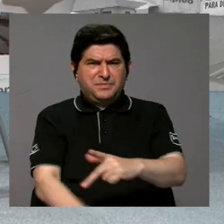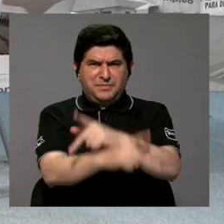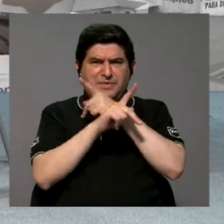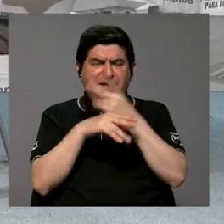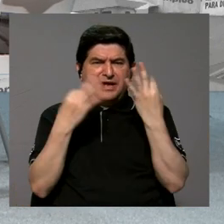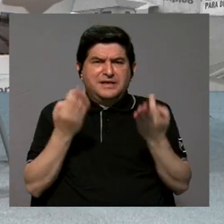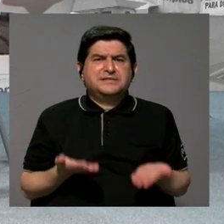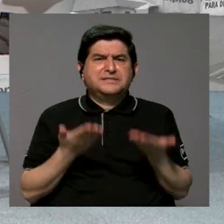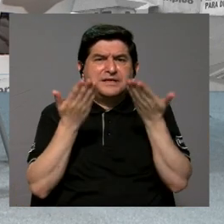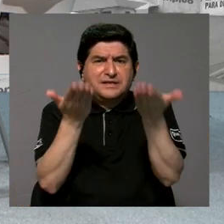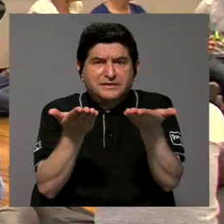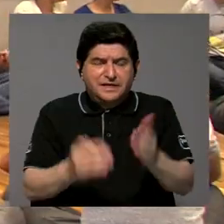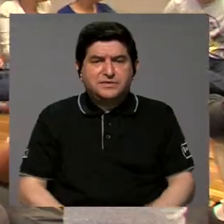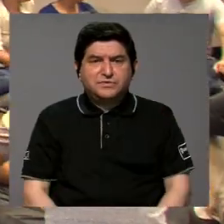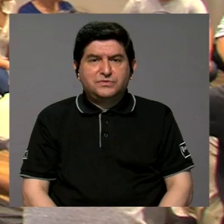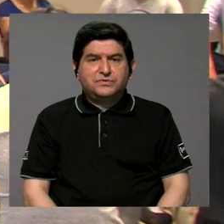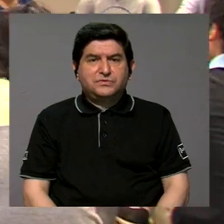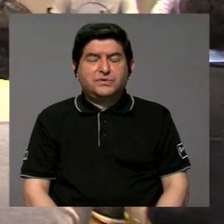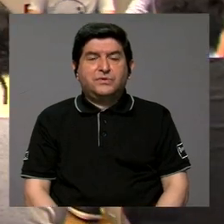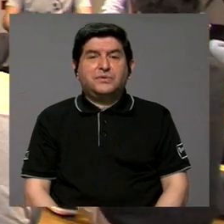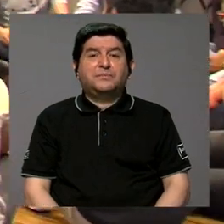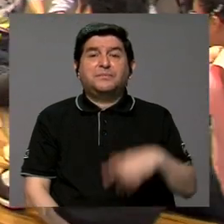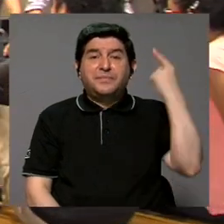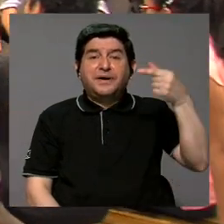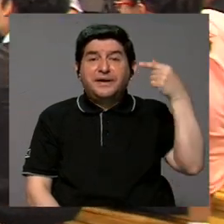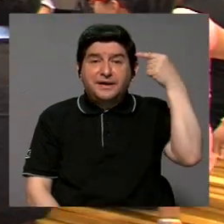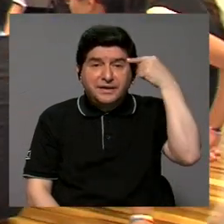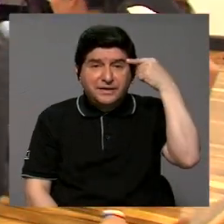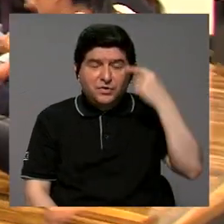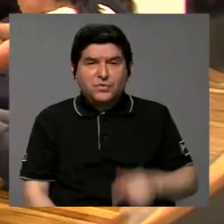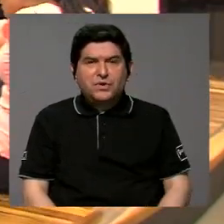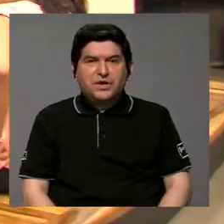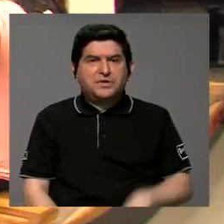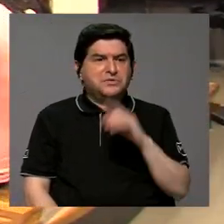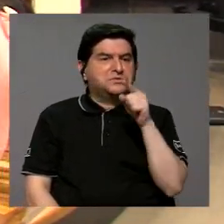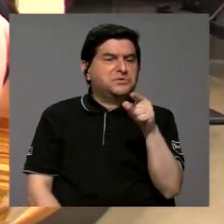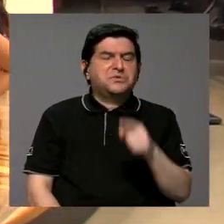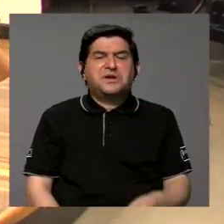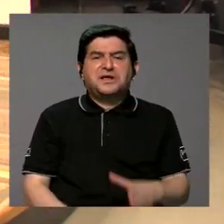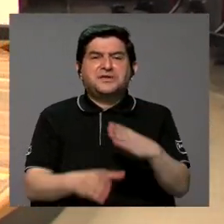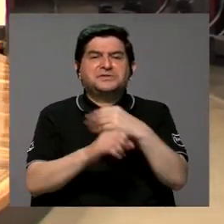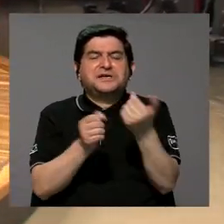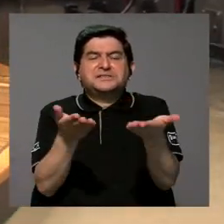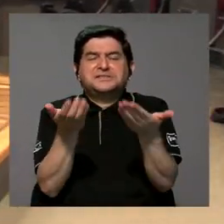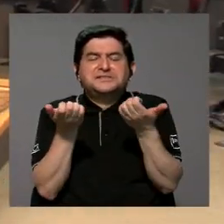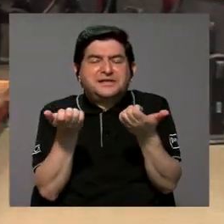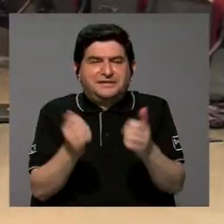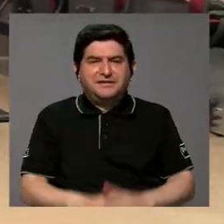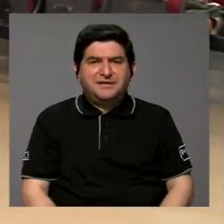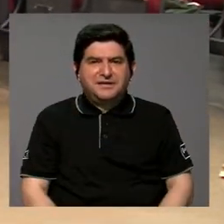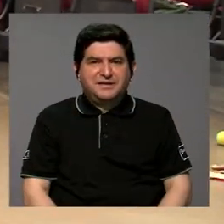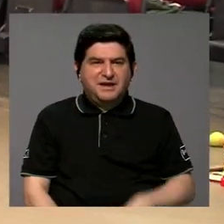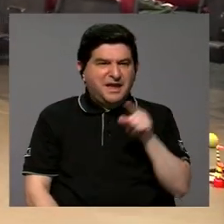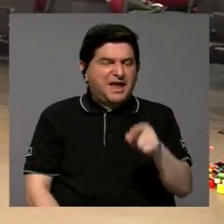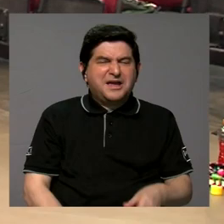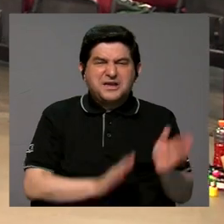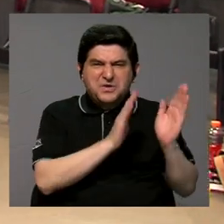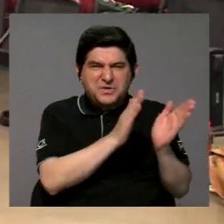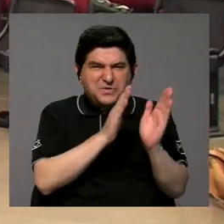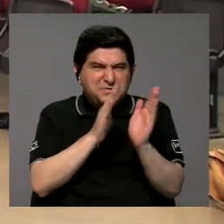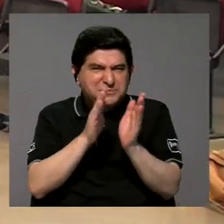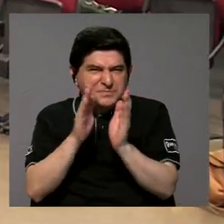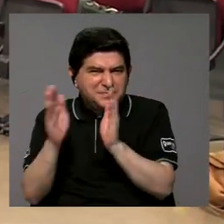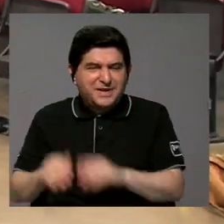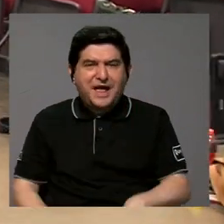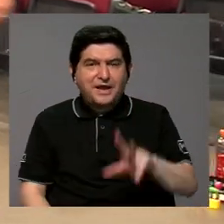que se quiso dar para dejarla en manos de que los gobiernos puedan hacer con ellos lo que quieran, ¿verdad? Una planificación que podría no